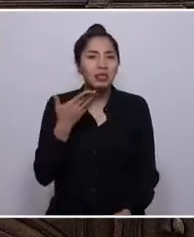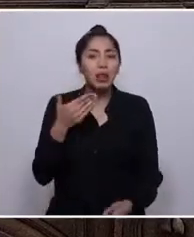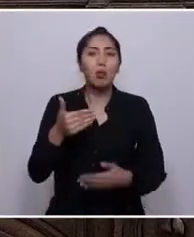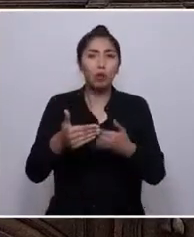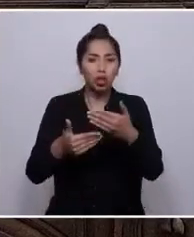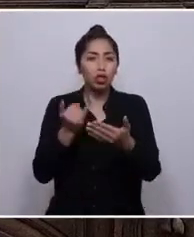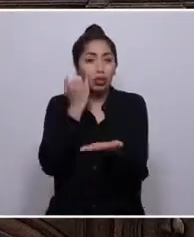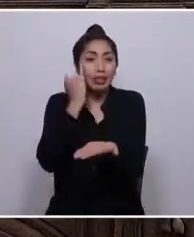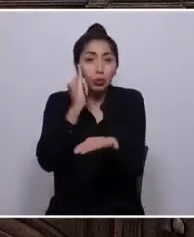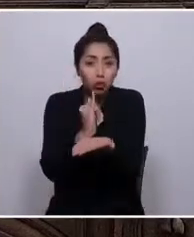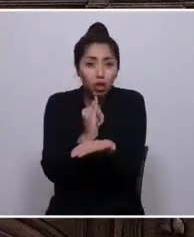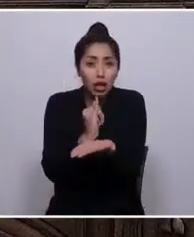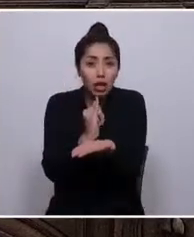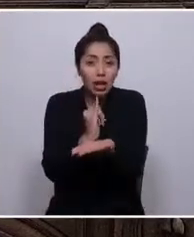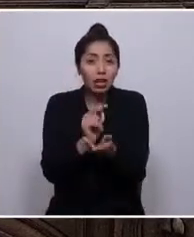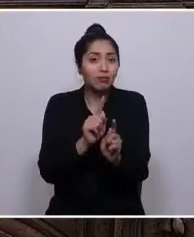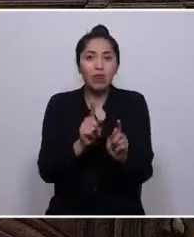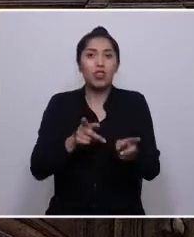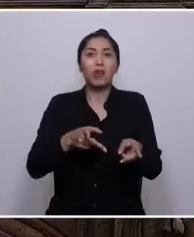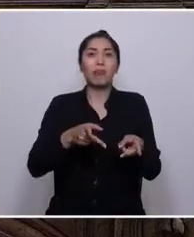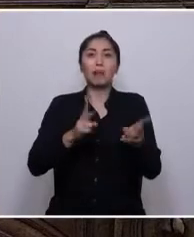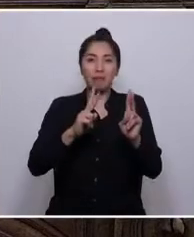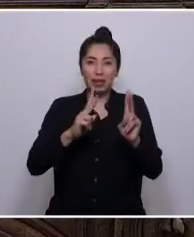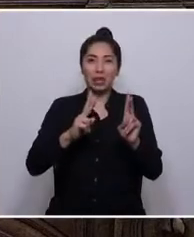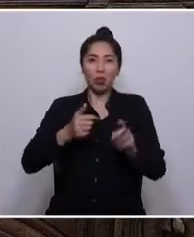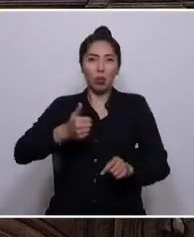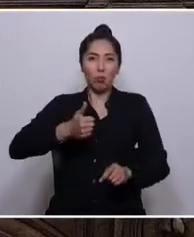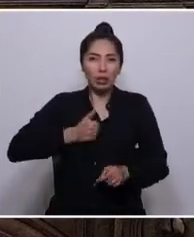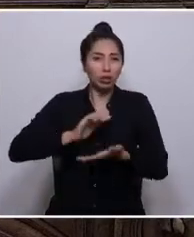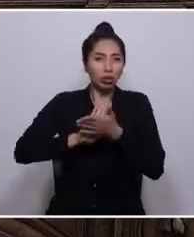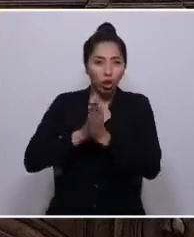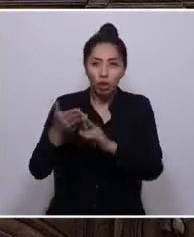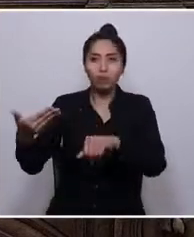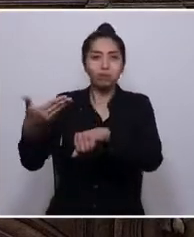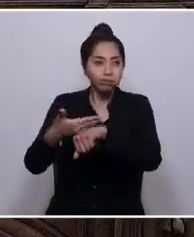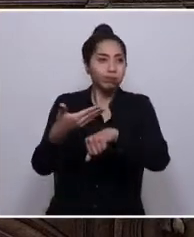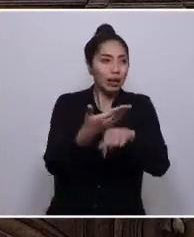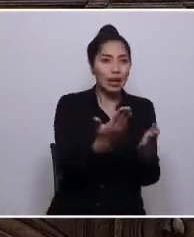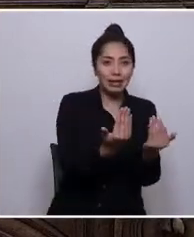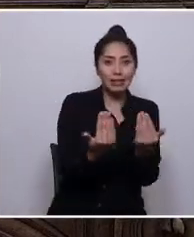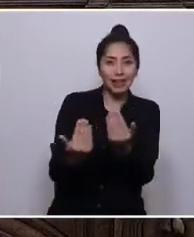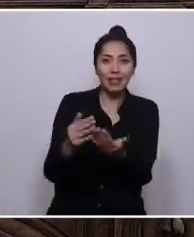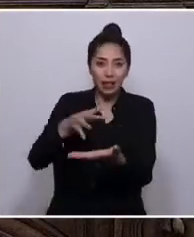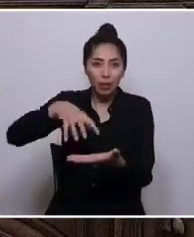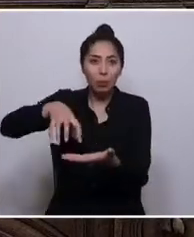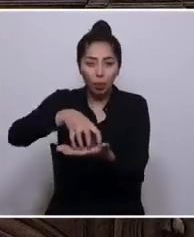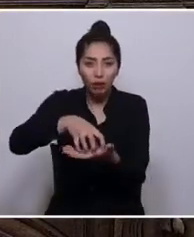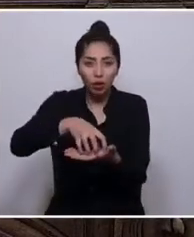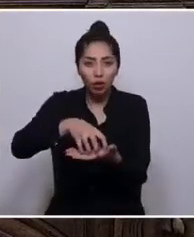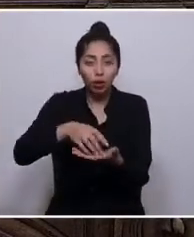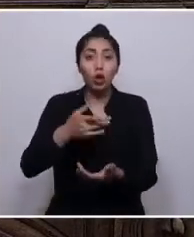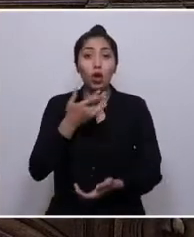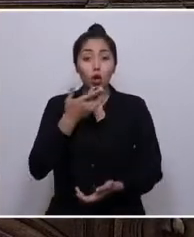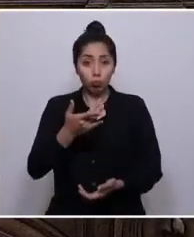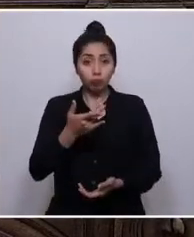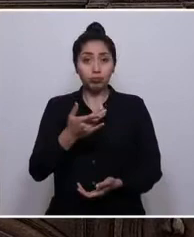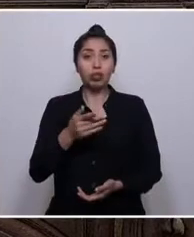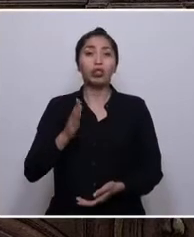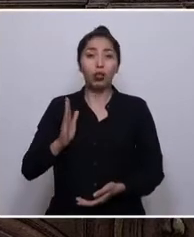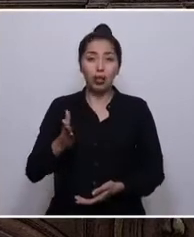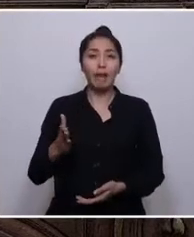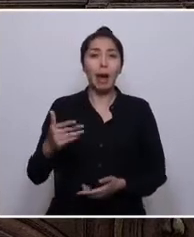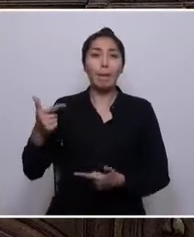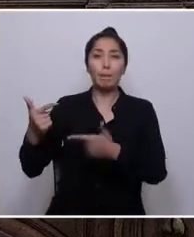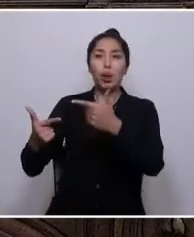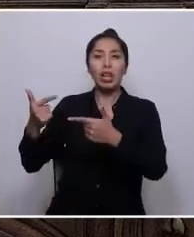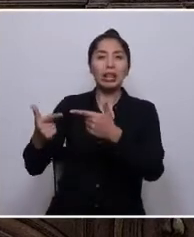que no permitirá concretar todas las demandas transformadoras que nos debemos como pueblo. Porque tenemos aún anclada la política del